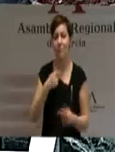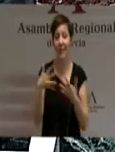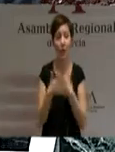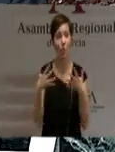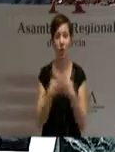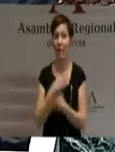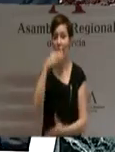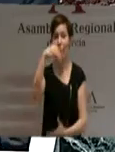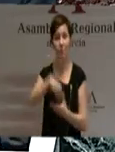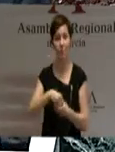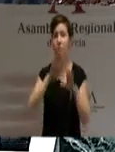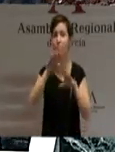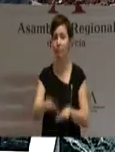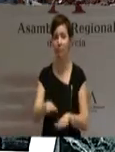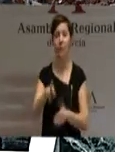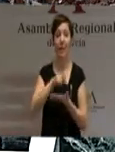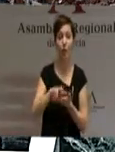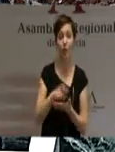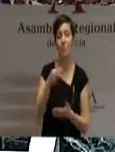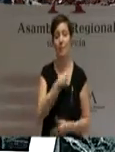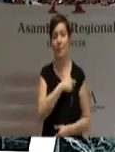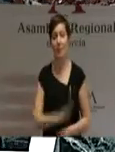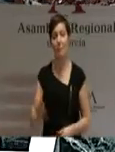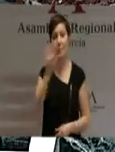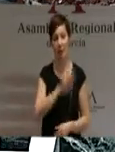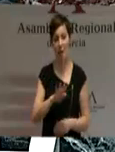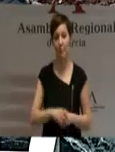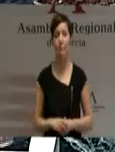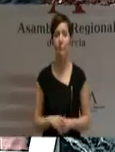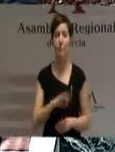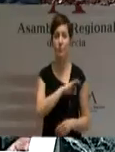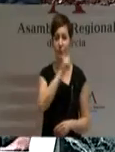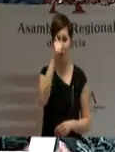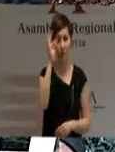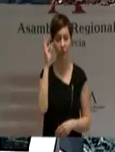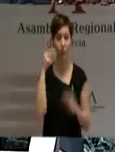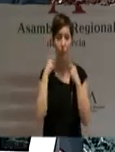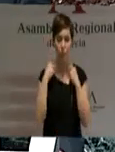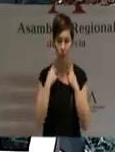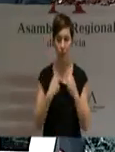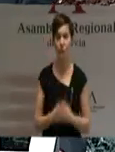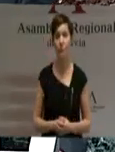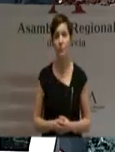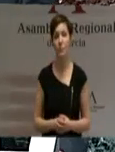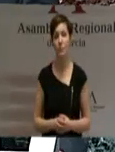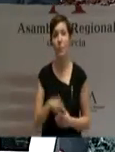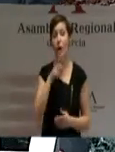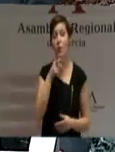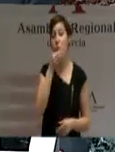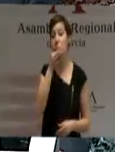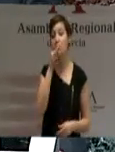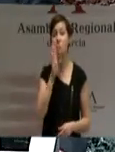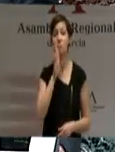región y a España. Señoras y señores diputados, cuanto acabo de exponer palabras